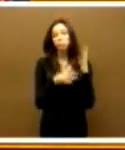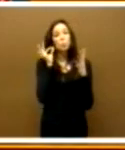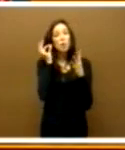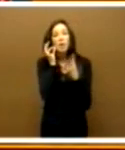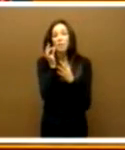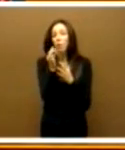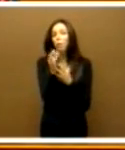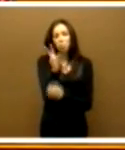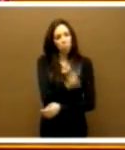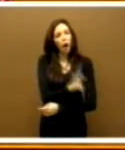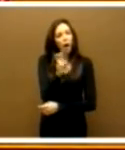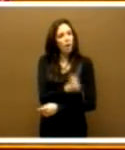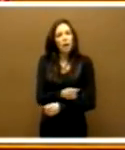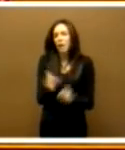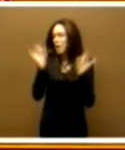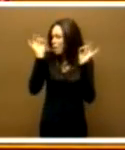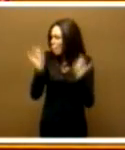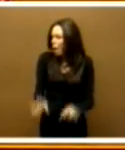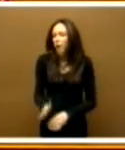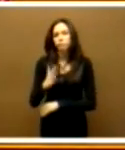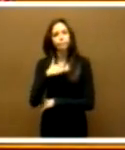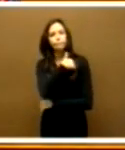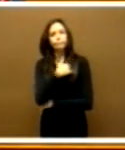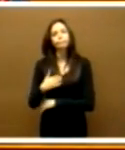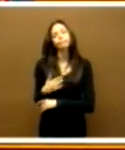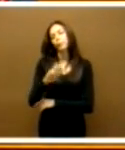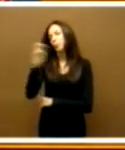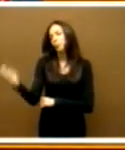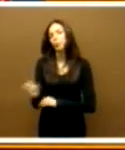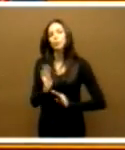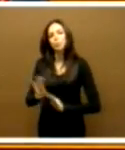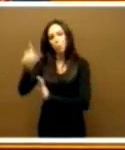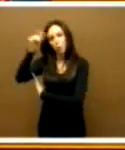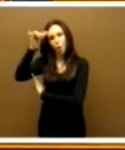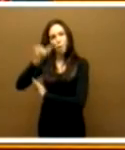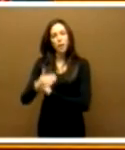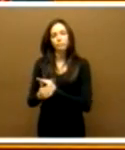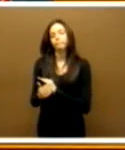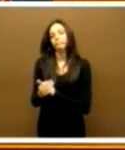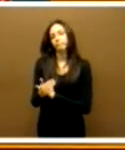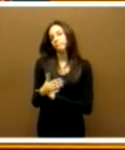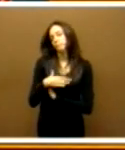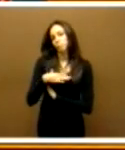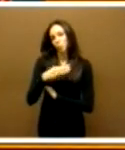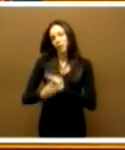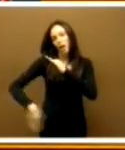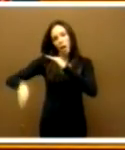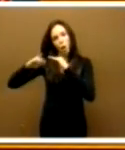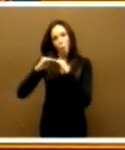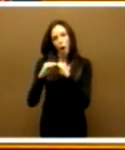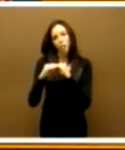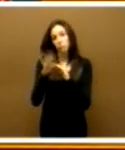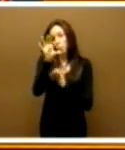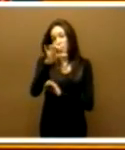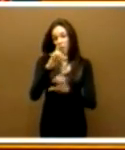sumamente válidos como los diferentes papeles o roles que pueden llegar a desarrollar los hombres de esta